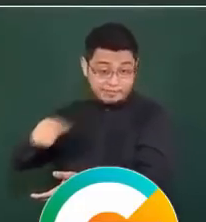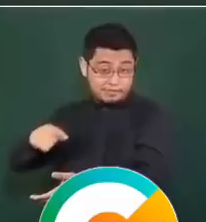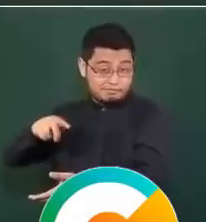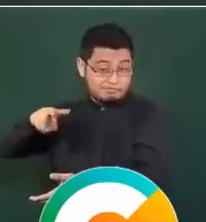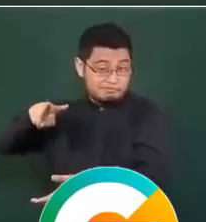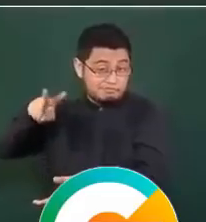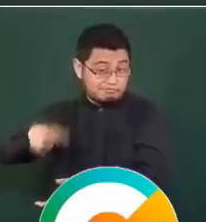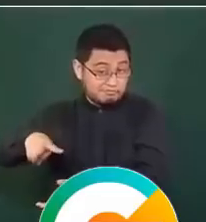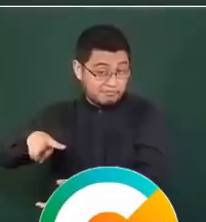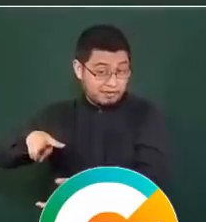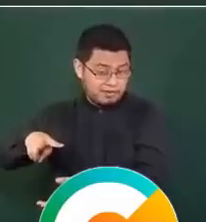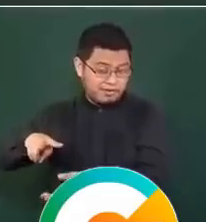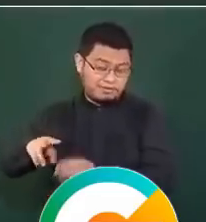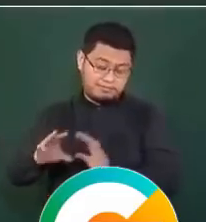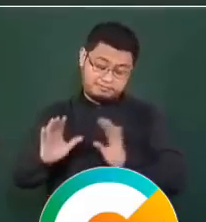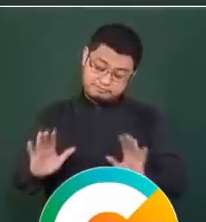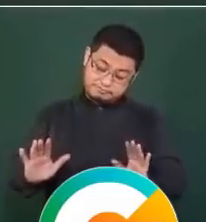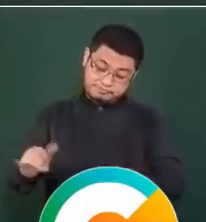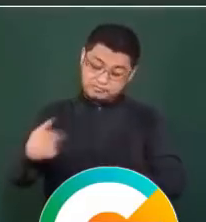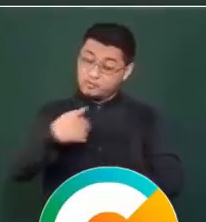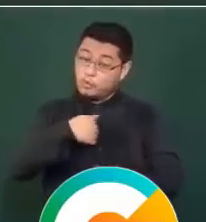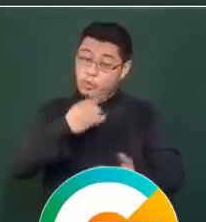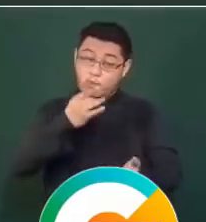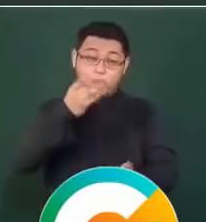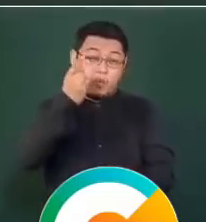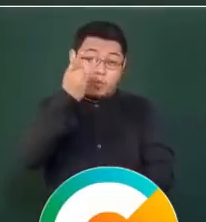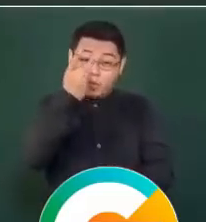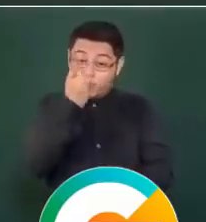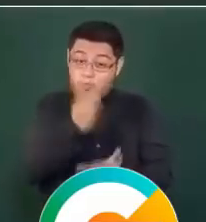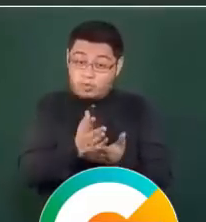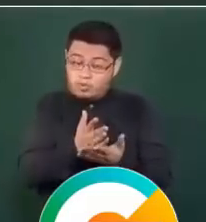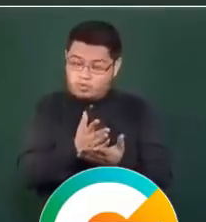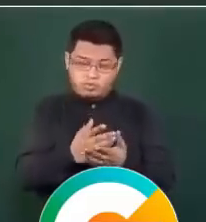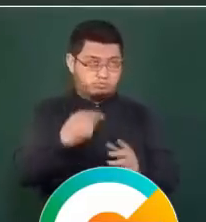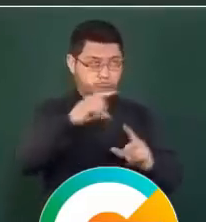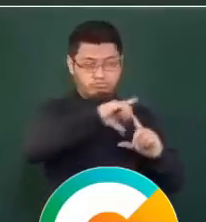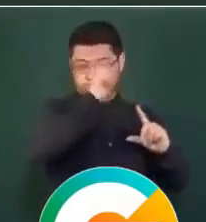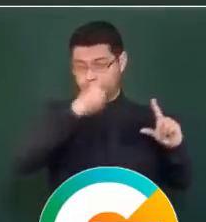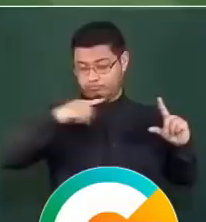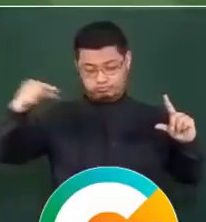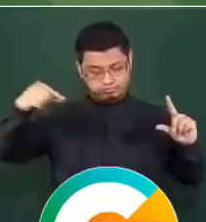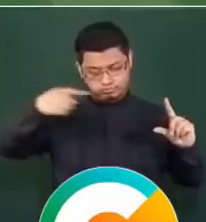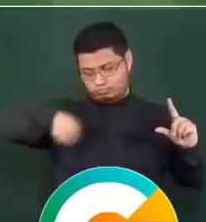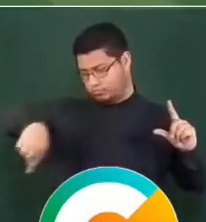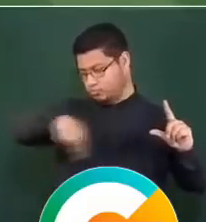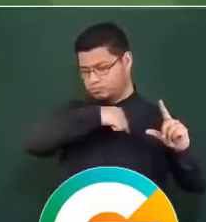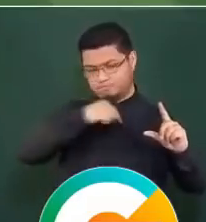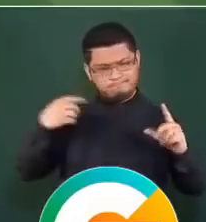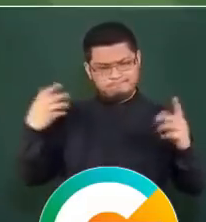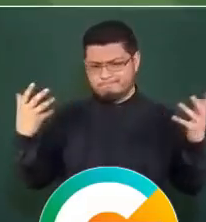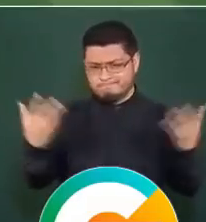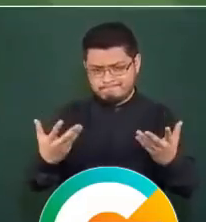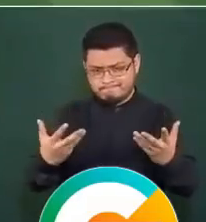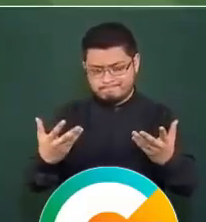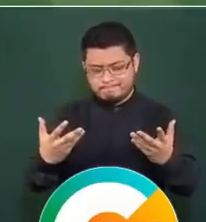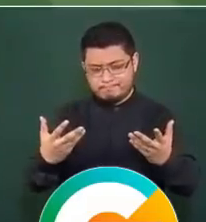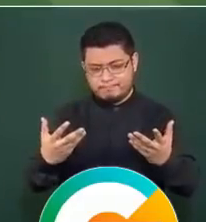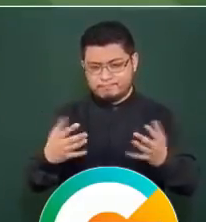lo único que nosotros estamos obligados a hacer es que no